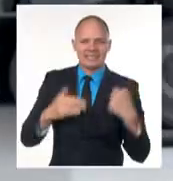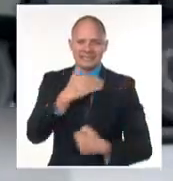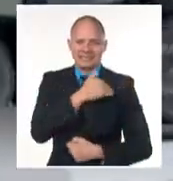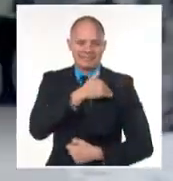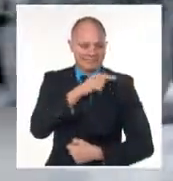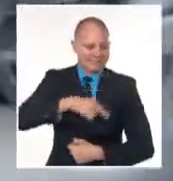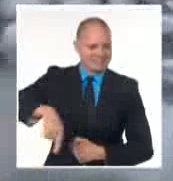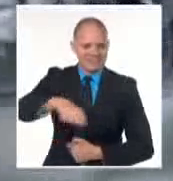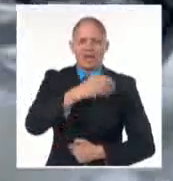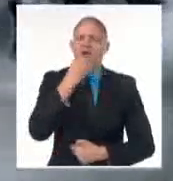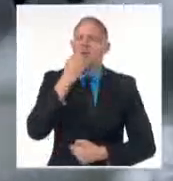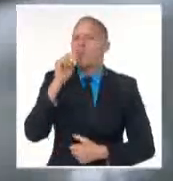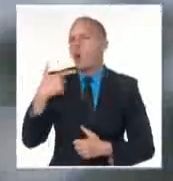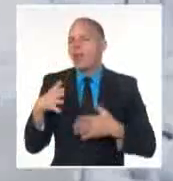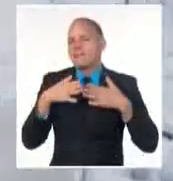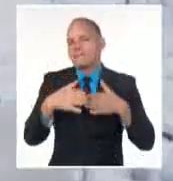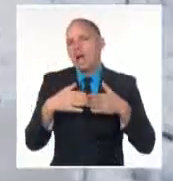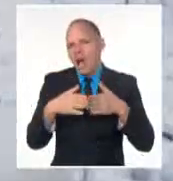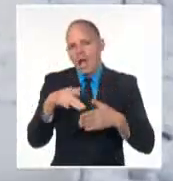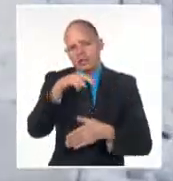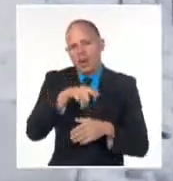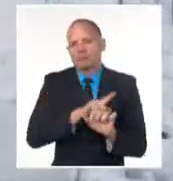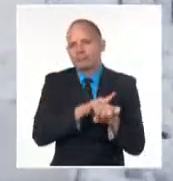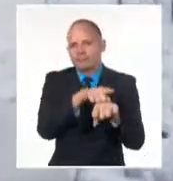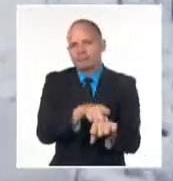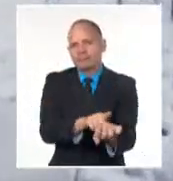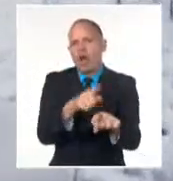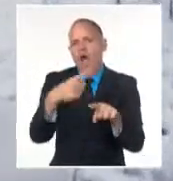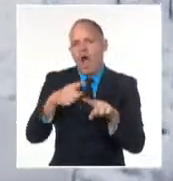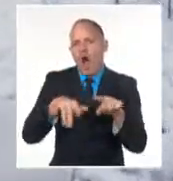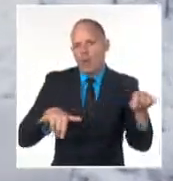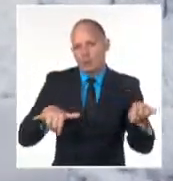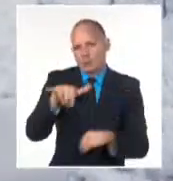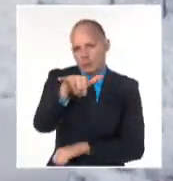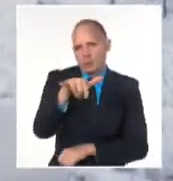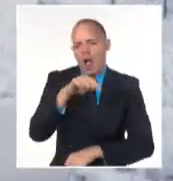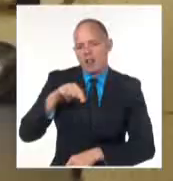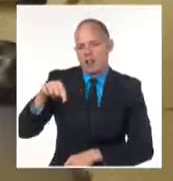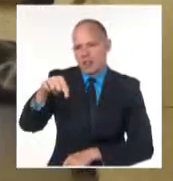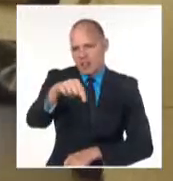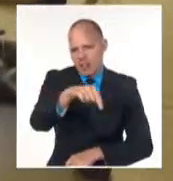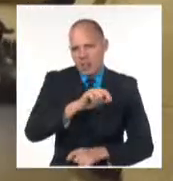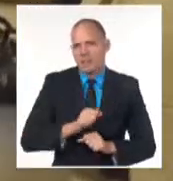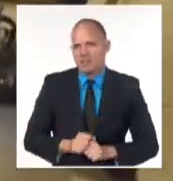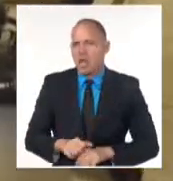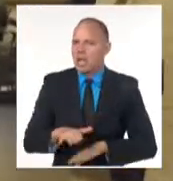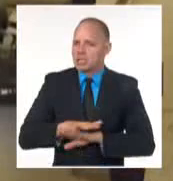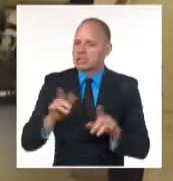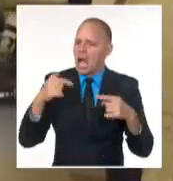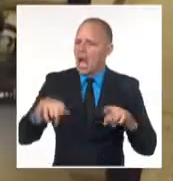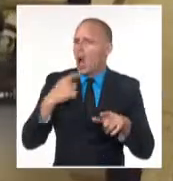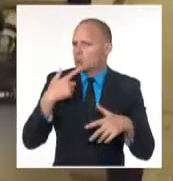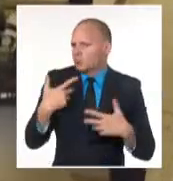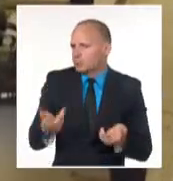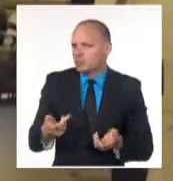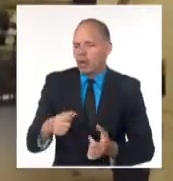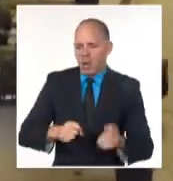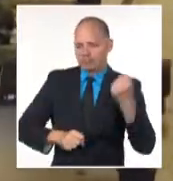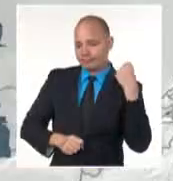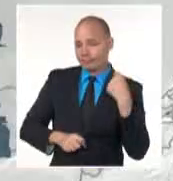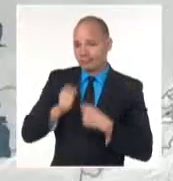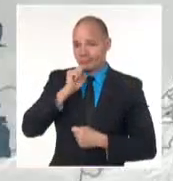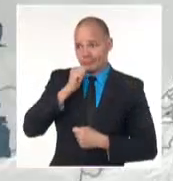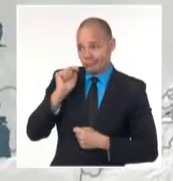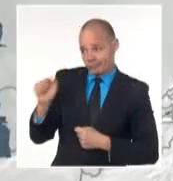terrestres y marítimas como de las instalaciones aéreas del nuevo miembro de la OTAN. El pacto establece también que soldados de la nación norteamericana